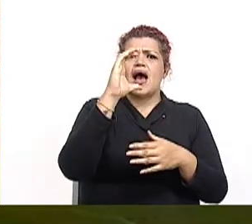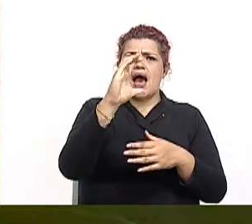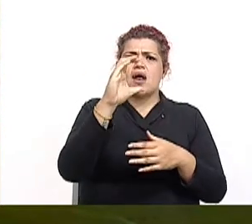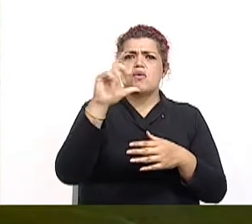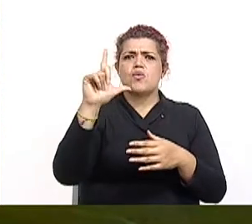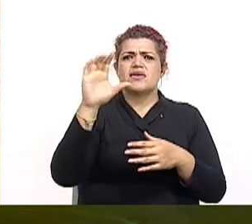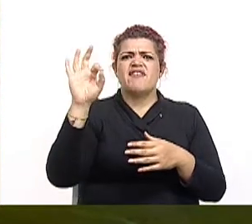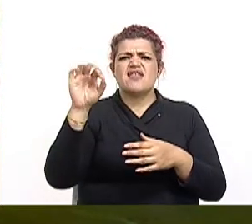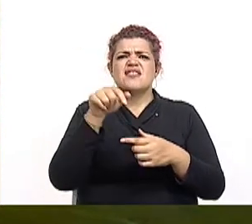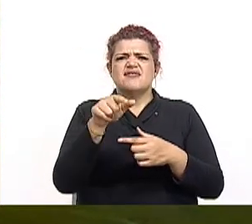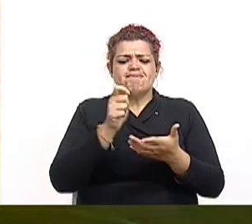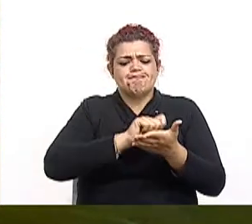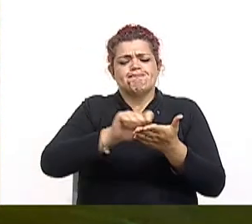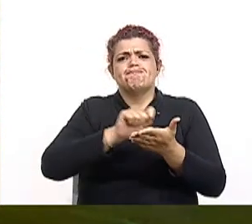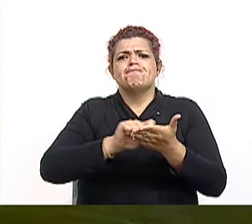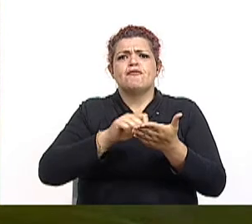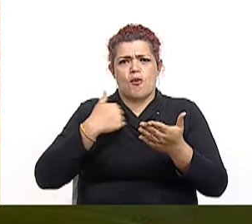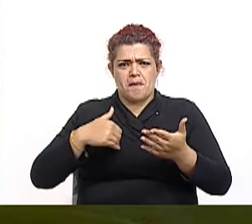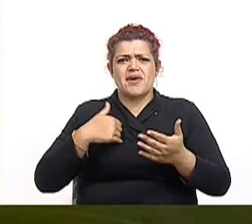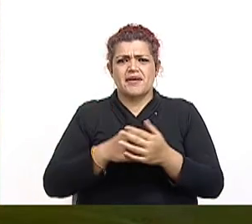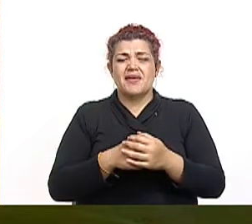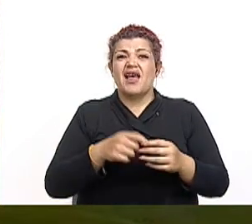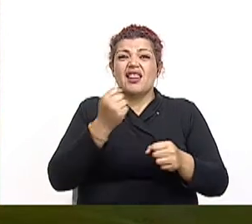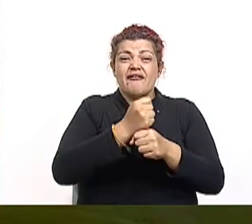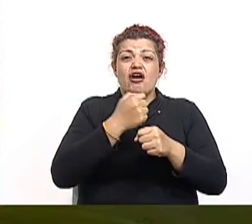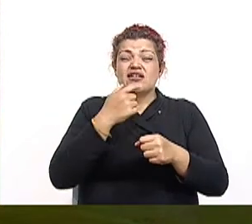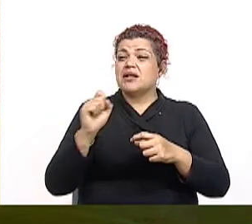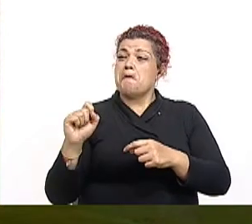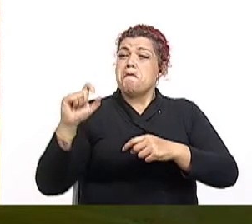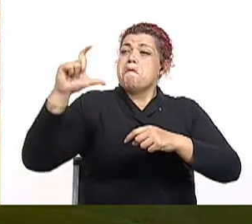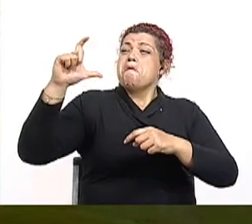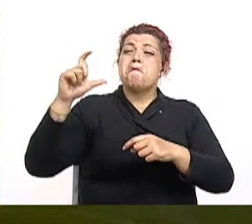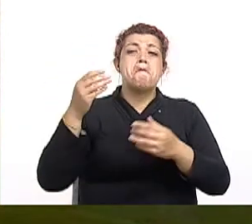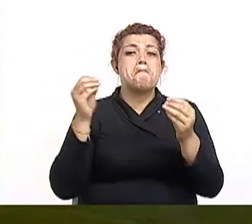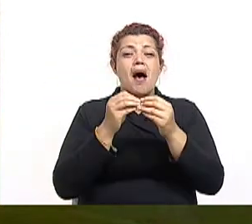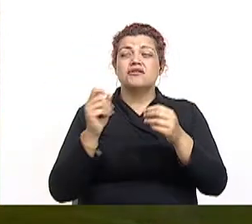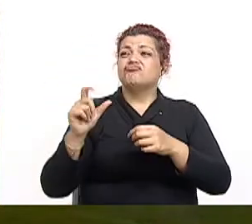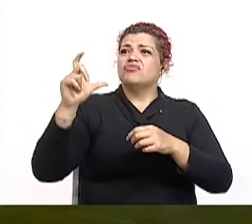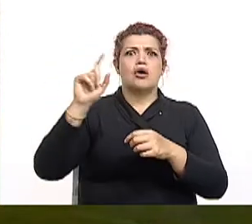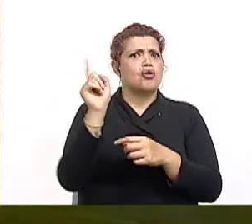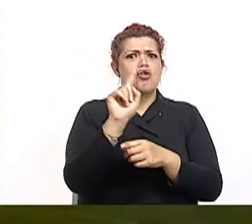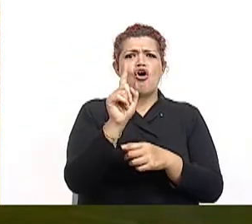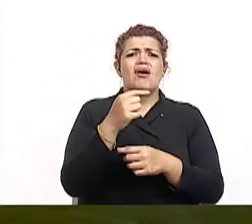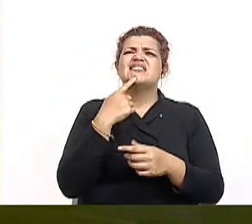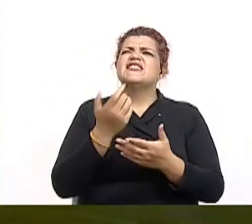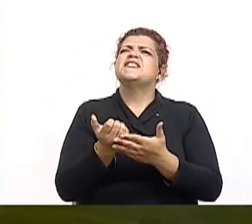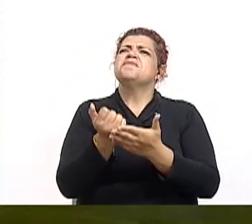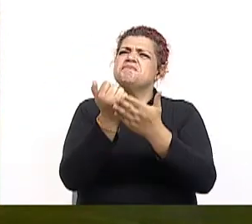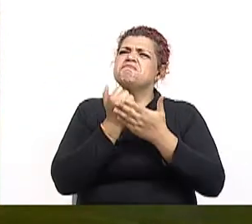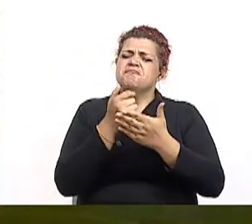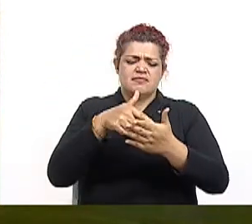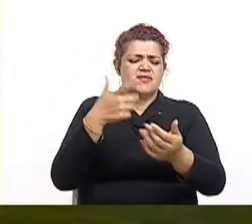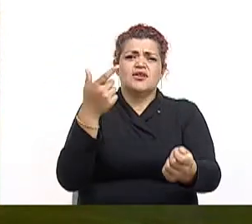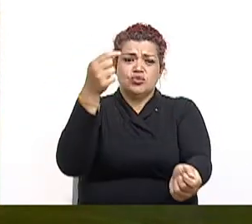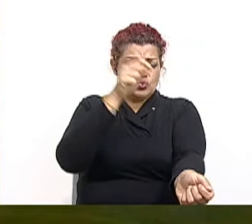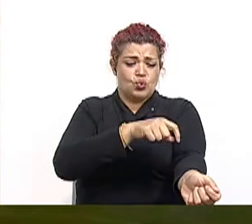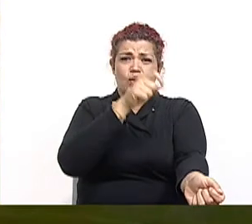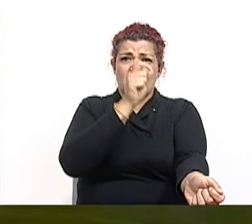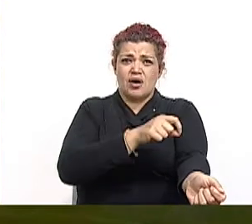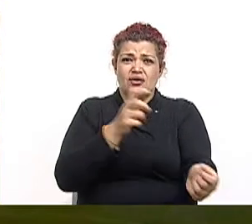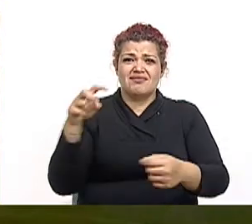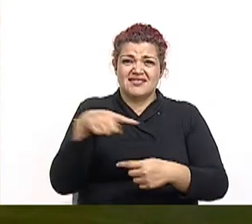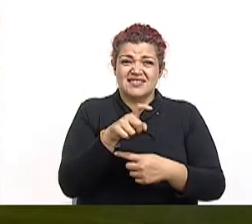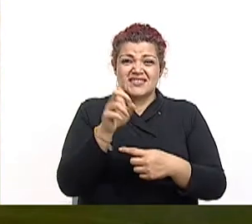trabajadores no pedían más salarios, sino pedían suero antiofídico para no morir por mordedura de serpiente. Esa huelga del